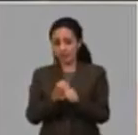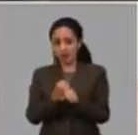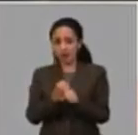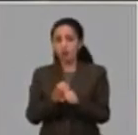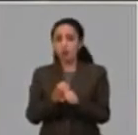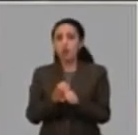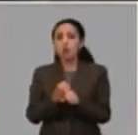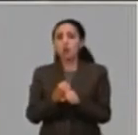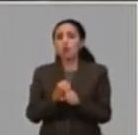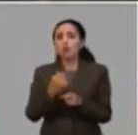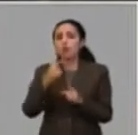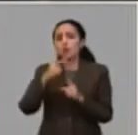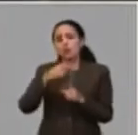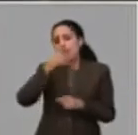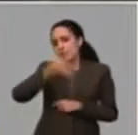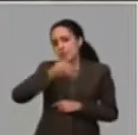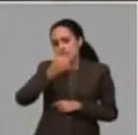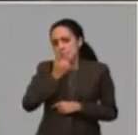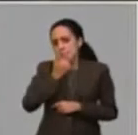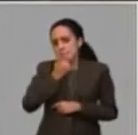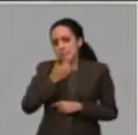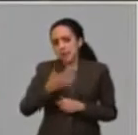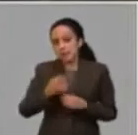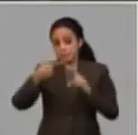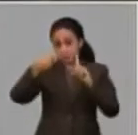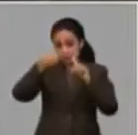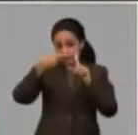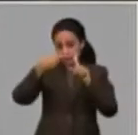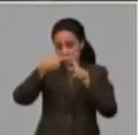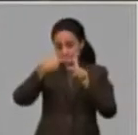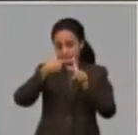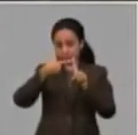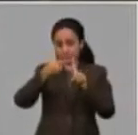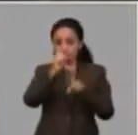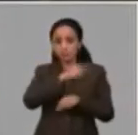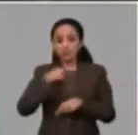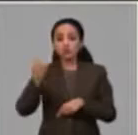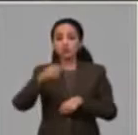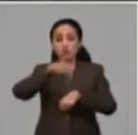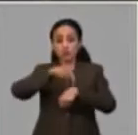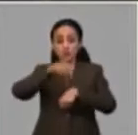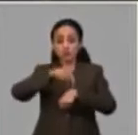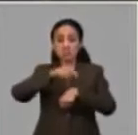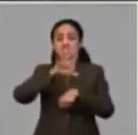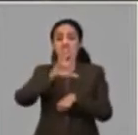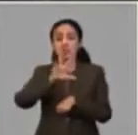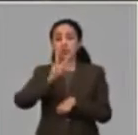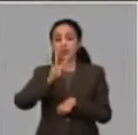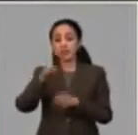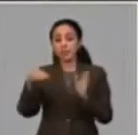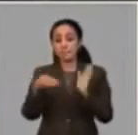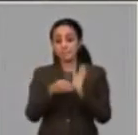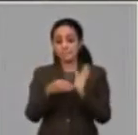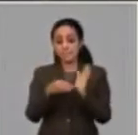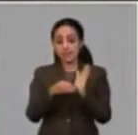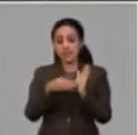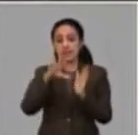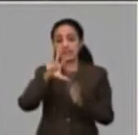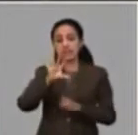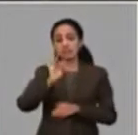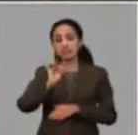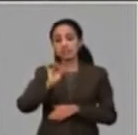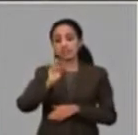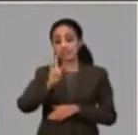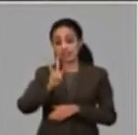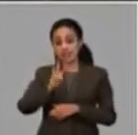abarcador. Lo primero, nosotros tenemos en estos momentos 53.573